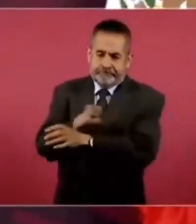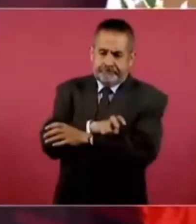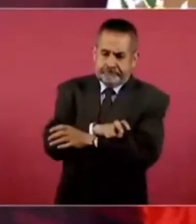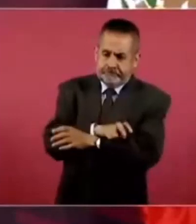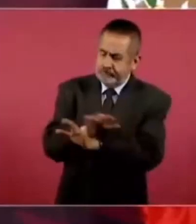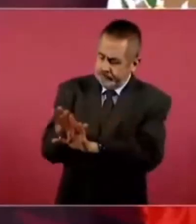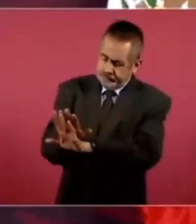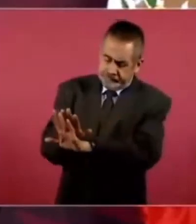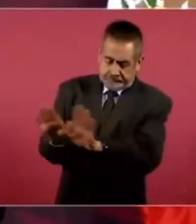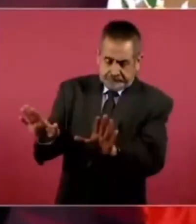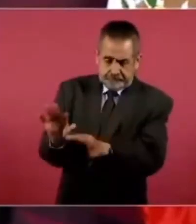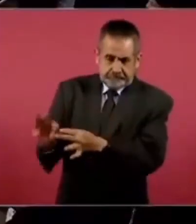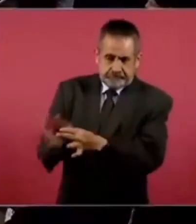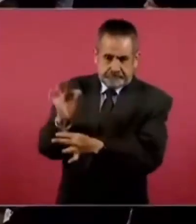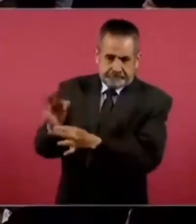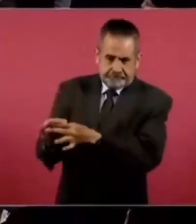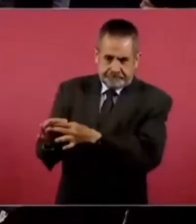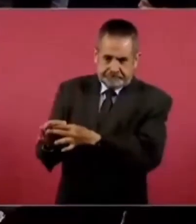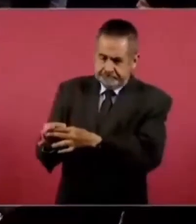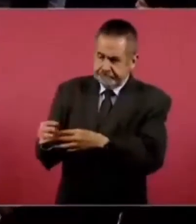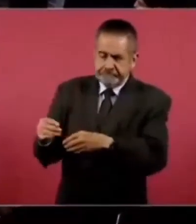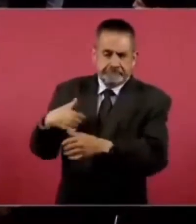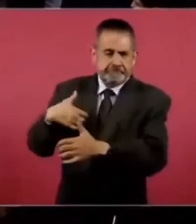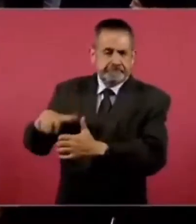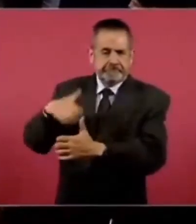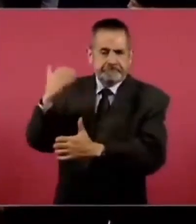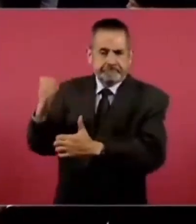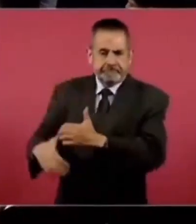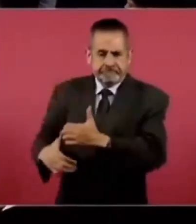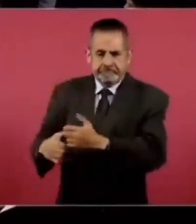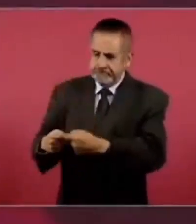este, concluí,